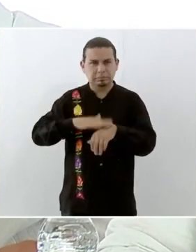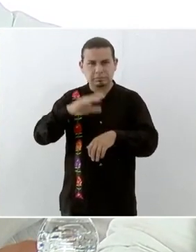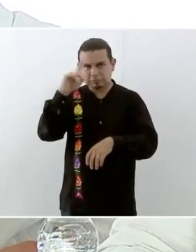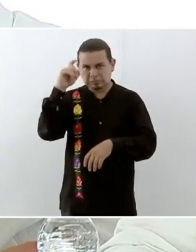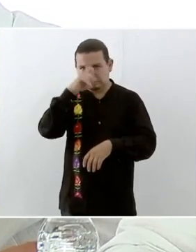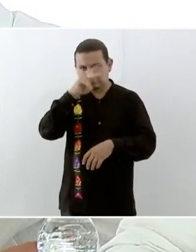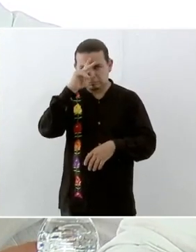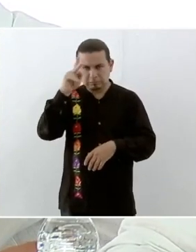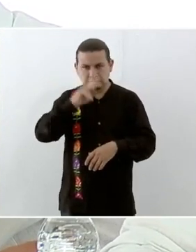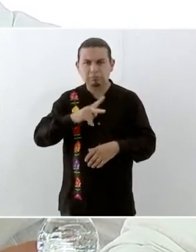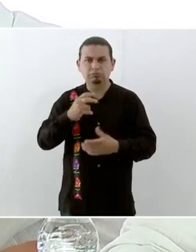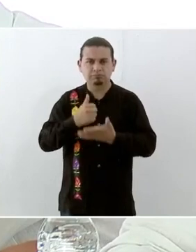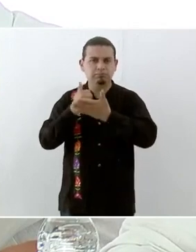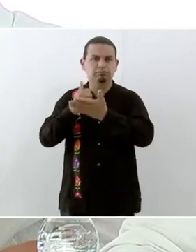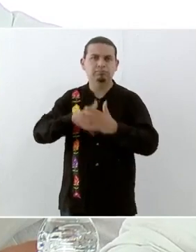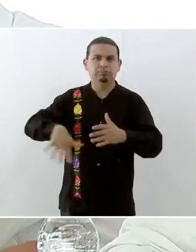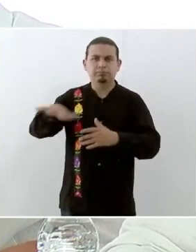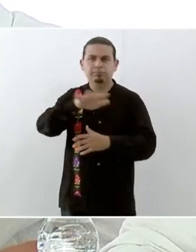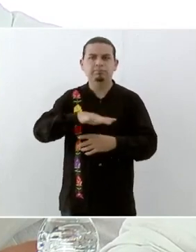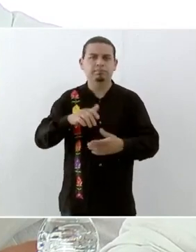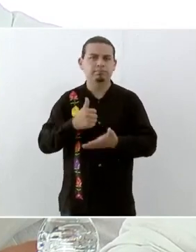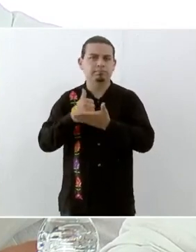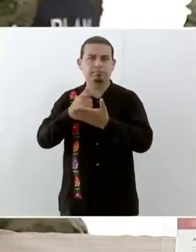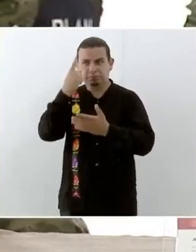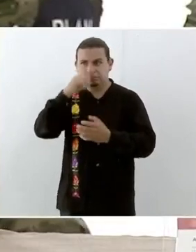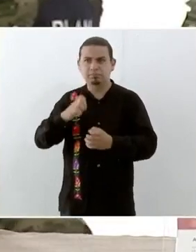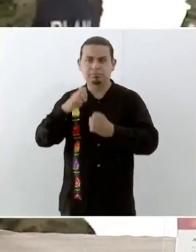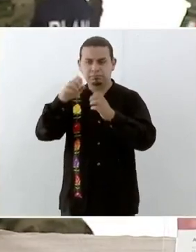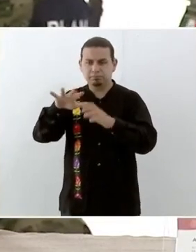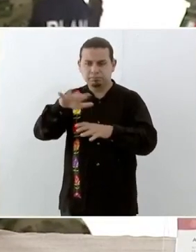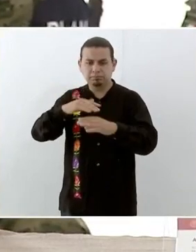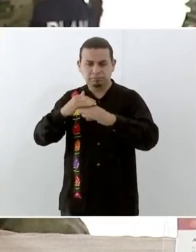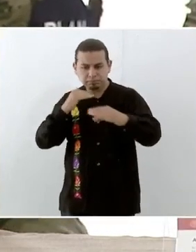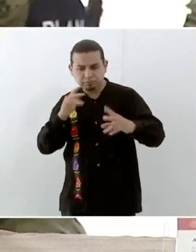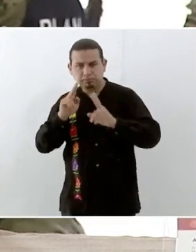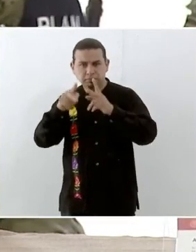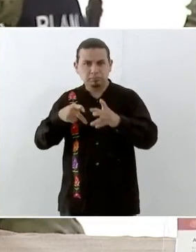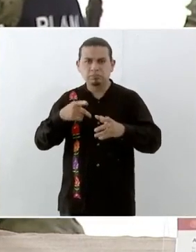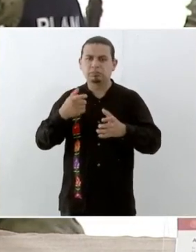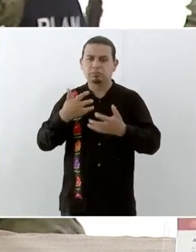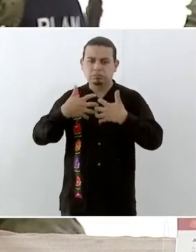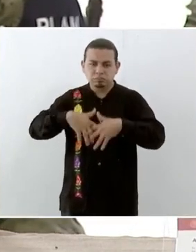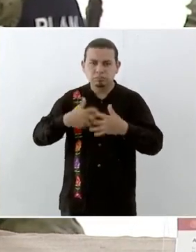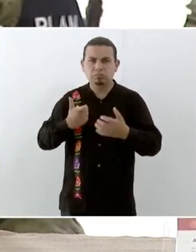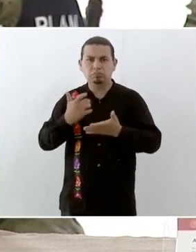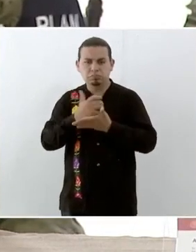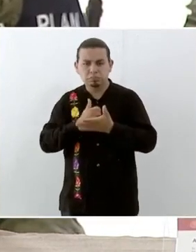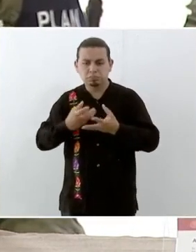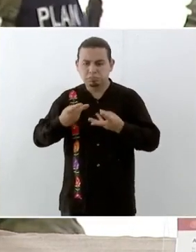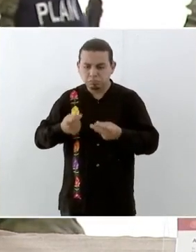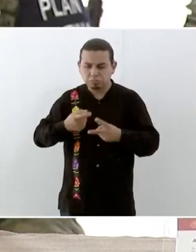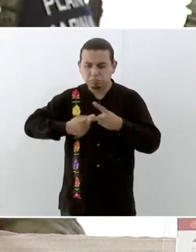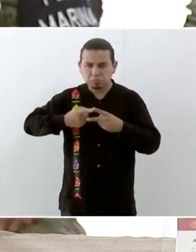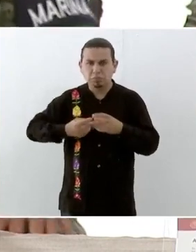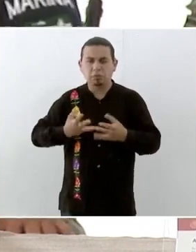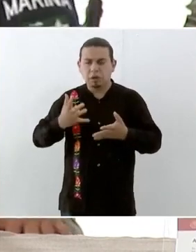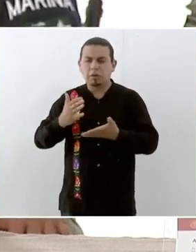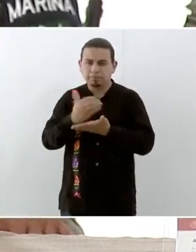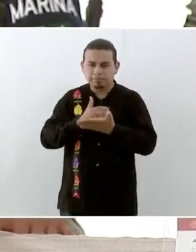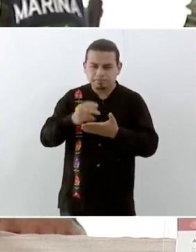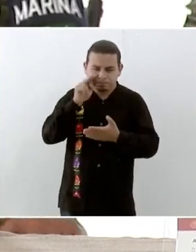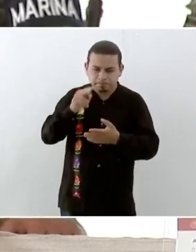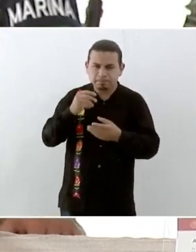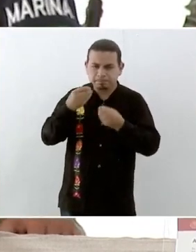también el nivel de afectación observado en la infraestructura producto del desastre natural, con lo cual se pudo hacer esta clasificación.